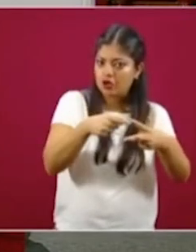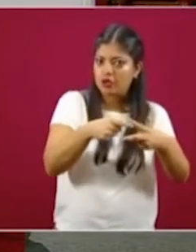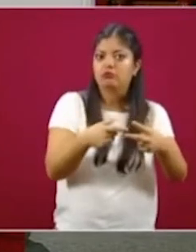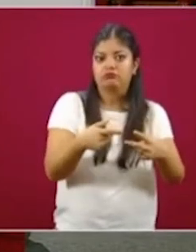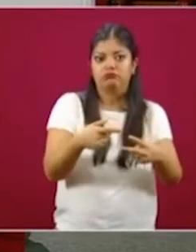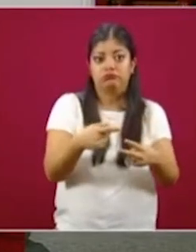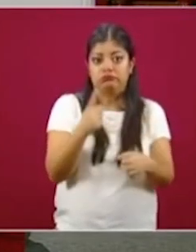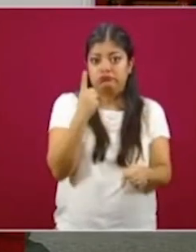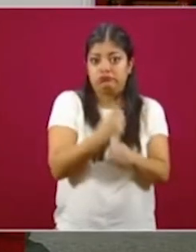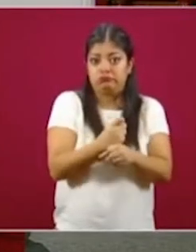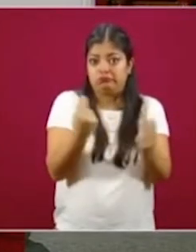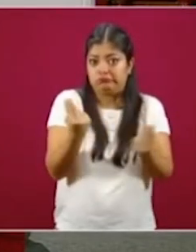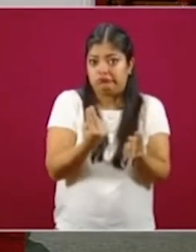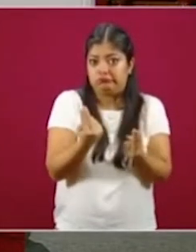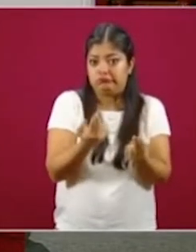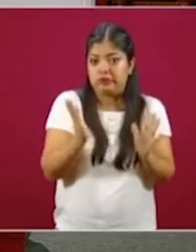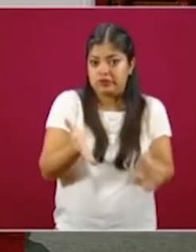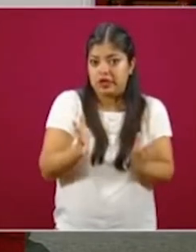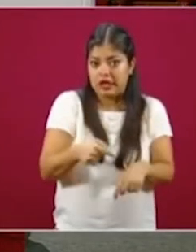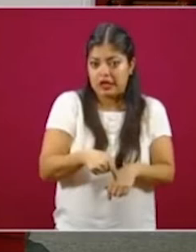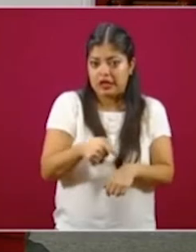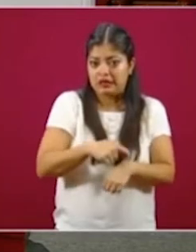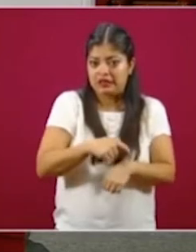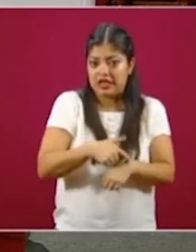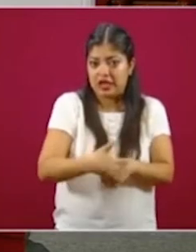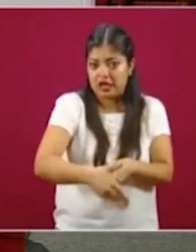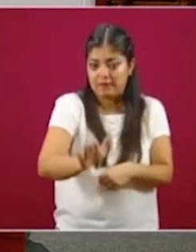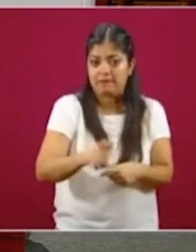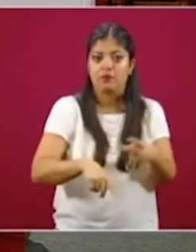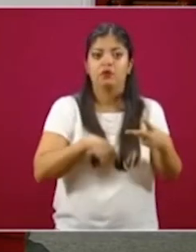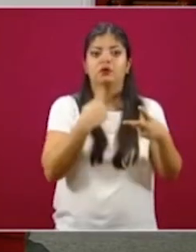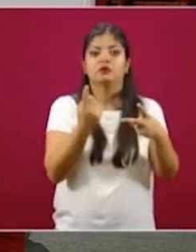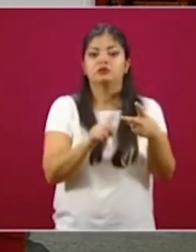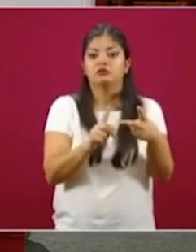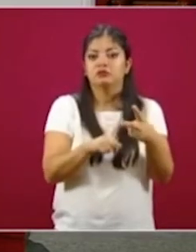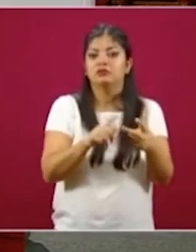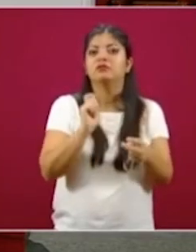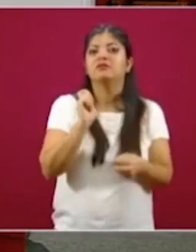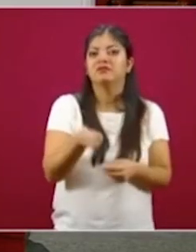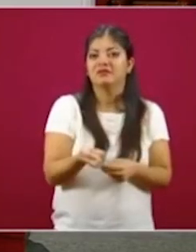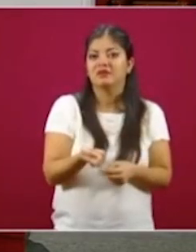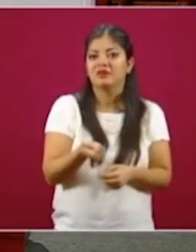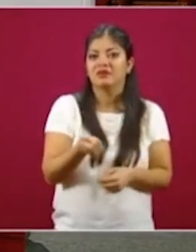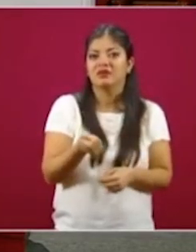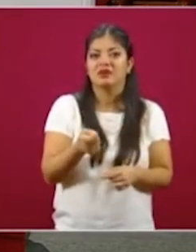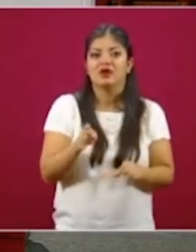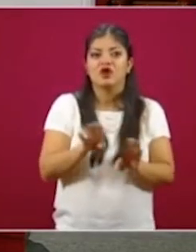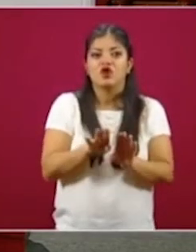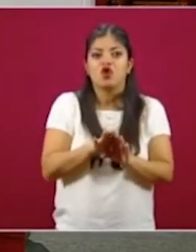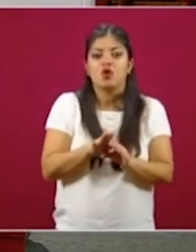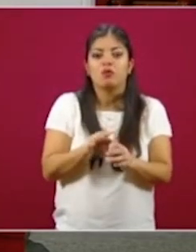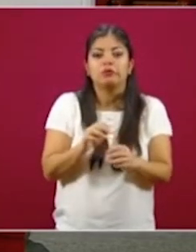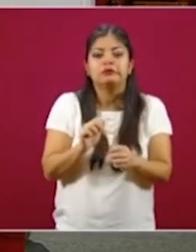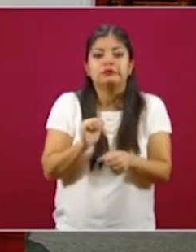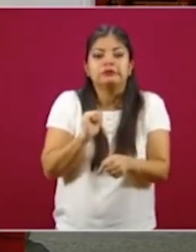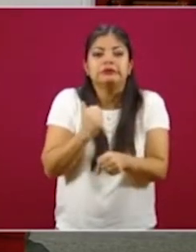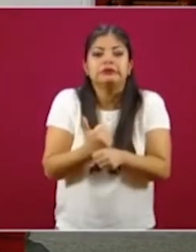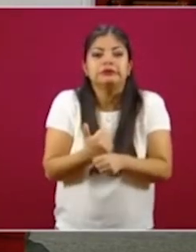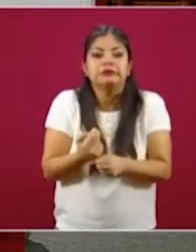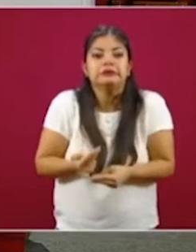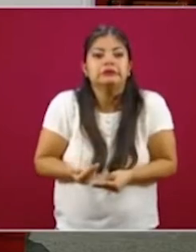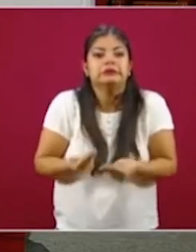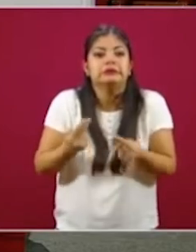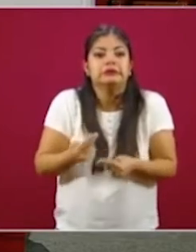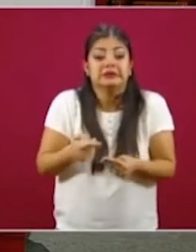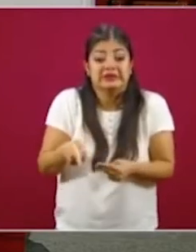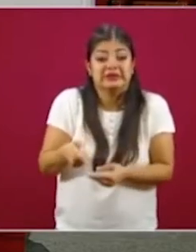función primigenia y frente a esta realidad, donde el microemprendimiento es el detonante fundamental